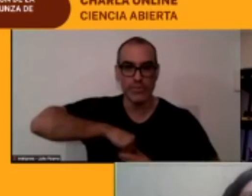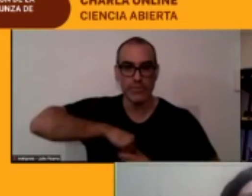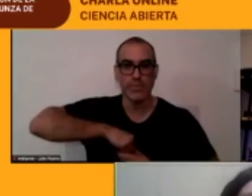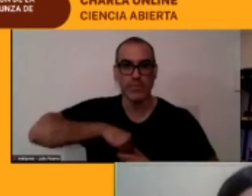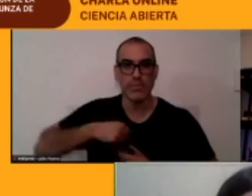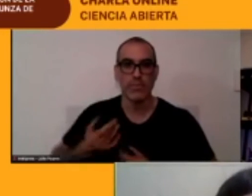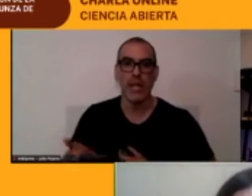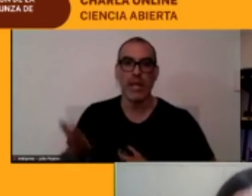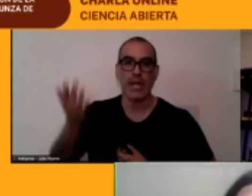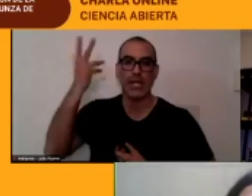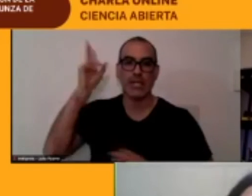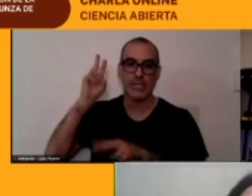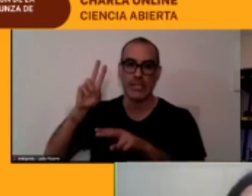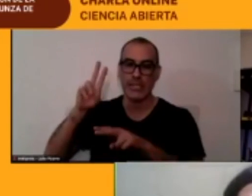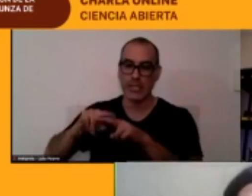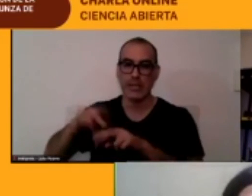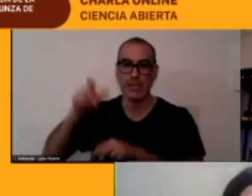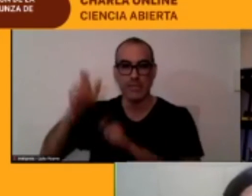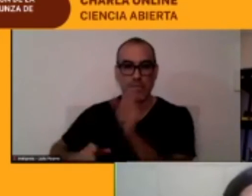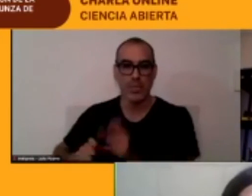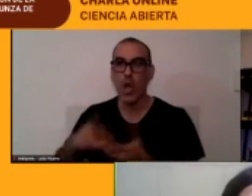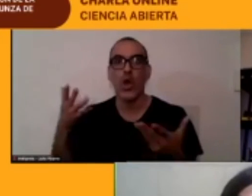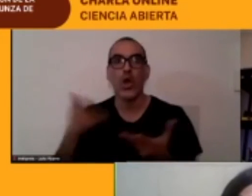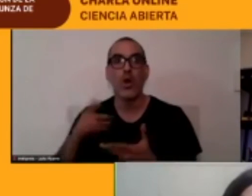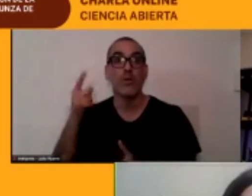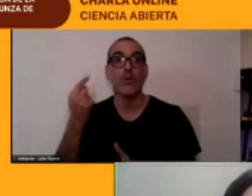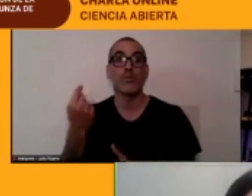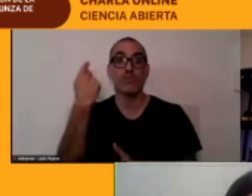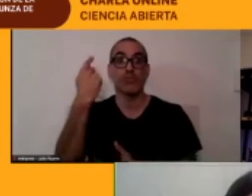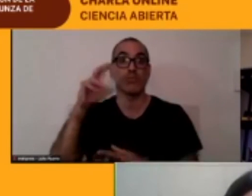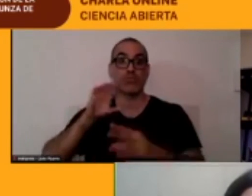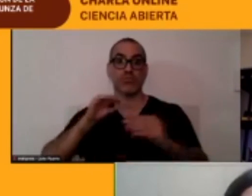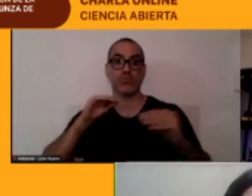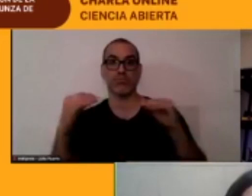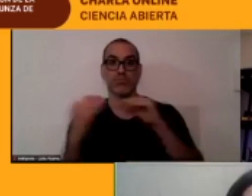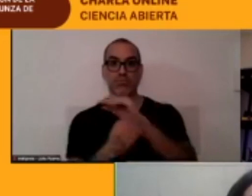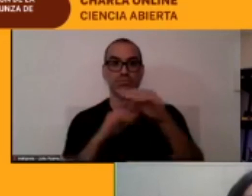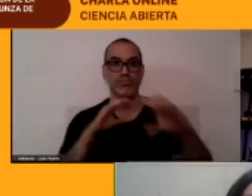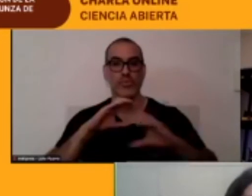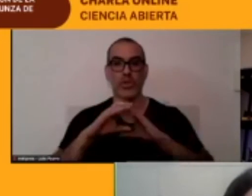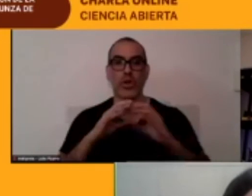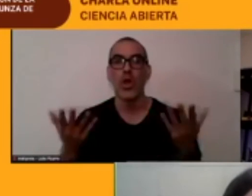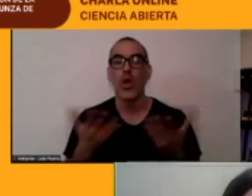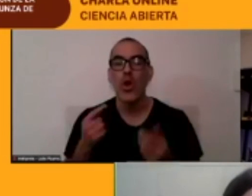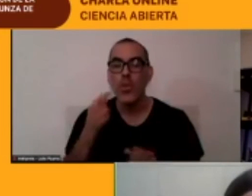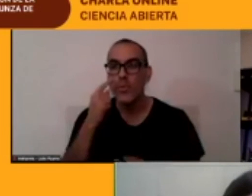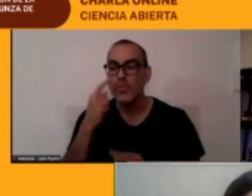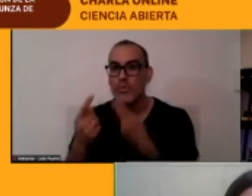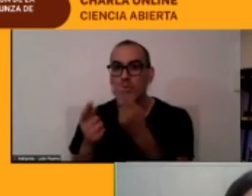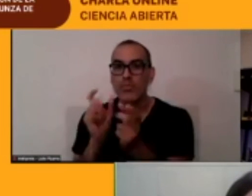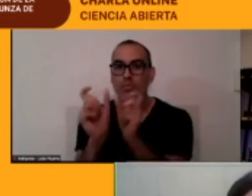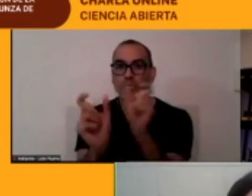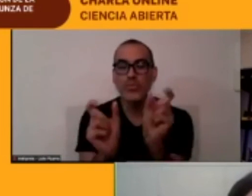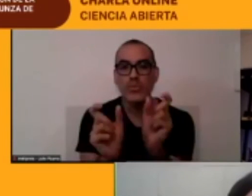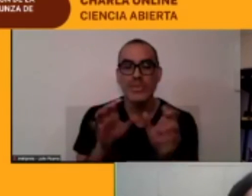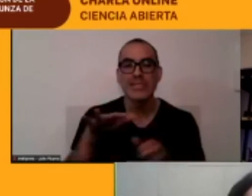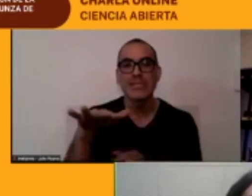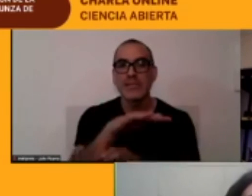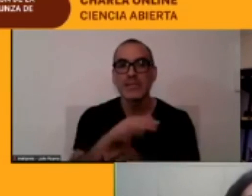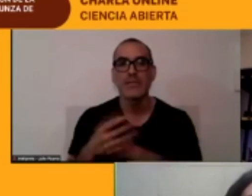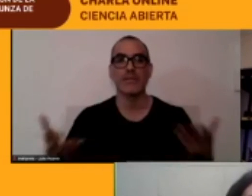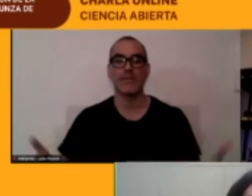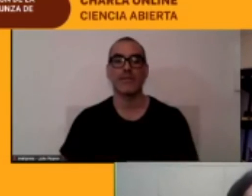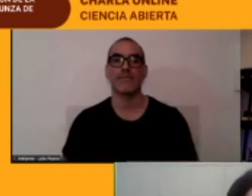se comunicaban con sus ancestros de cómo llamaban la papa ahora hay qué sé yo diferentes usos de